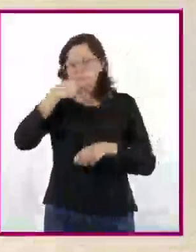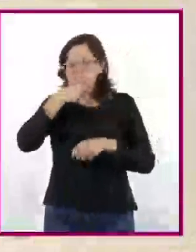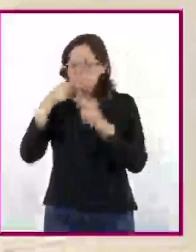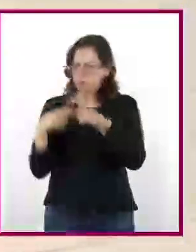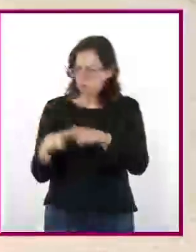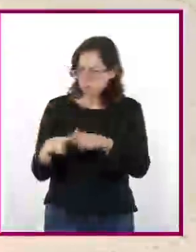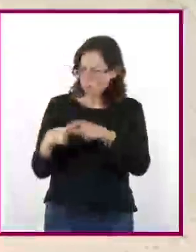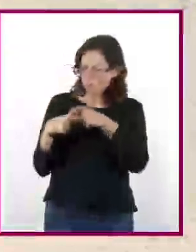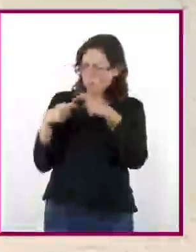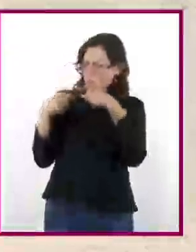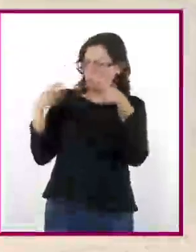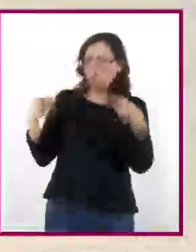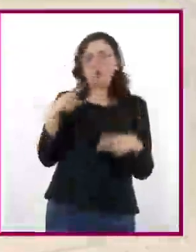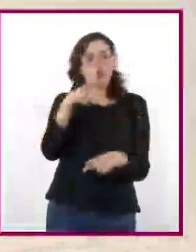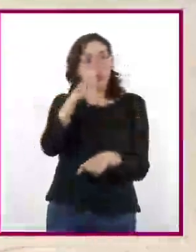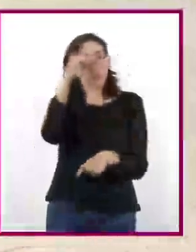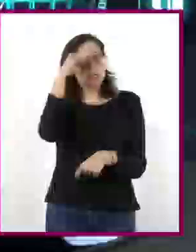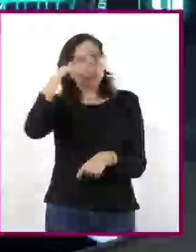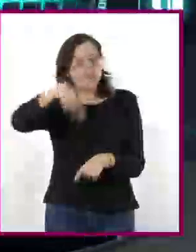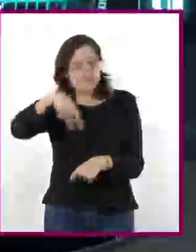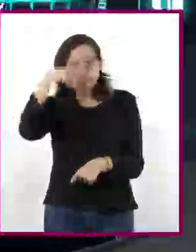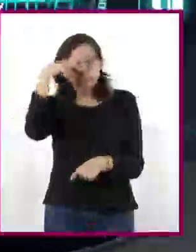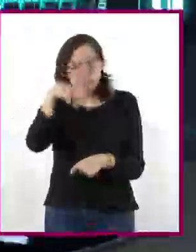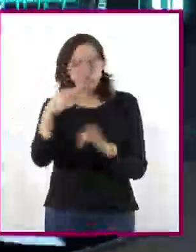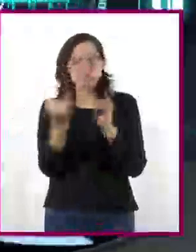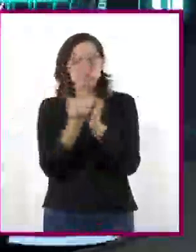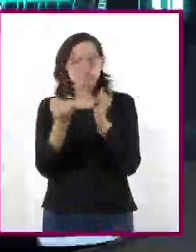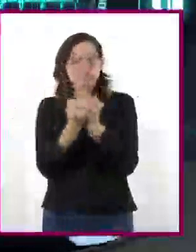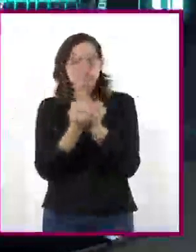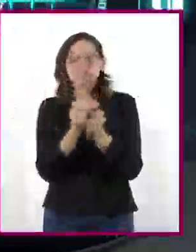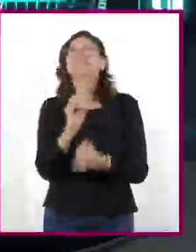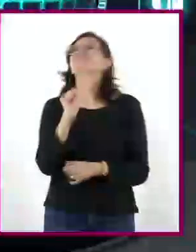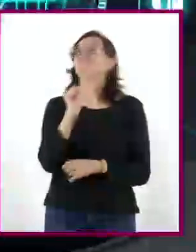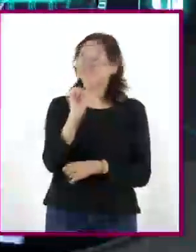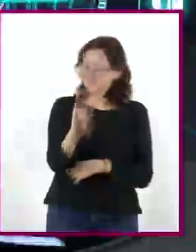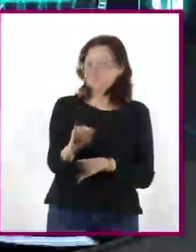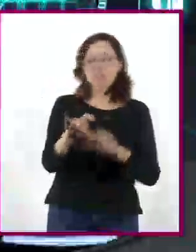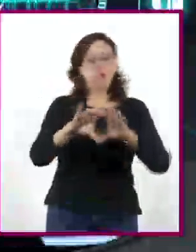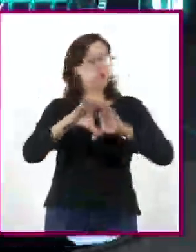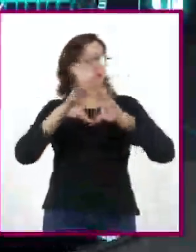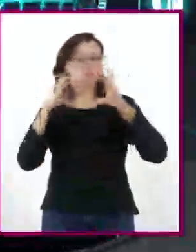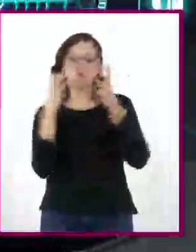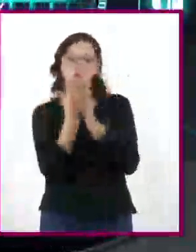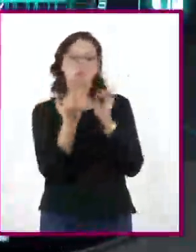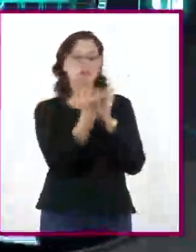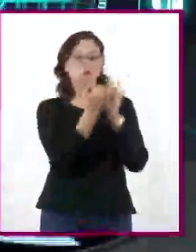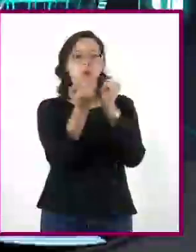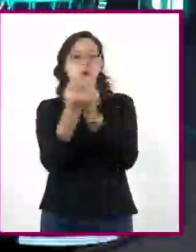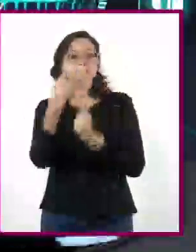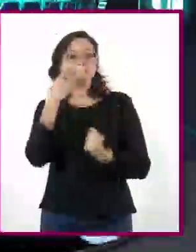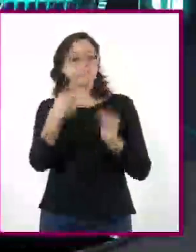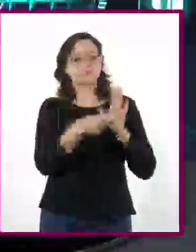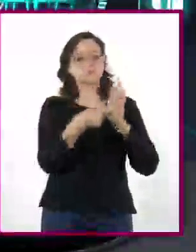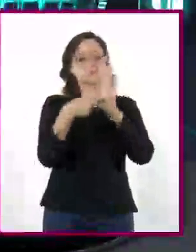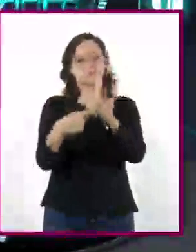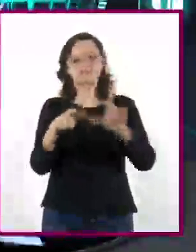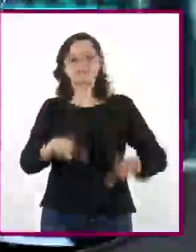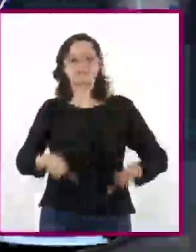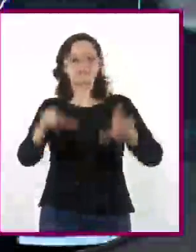¿Crees que eso también pasará en México? ¡Sí! Es un proceso mundial. Voy a mostrarte una cápsula.